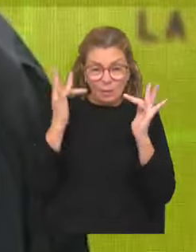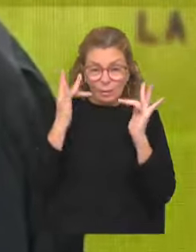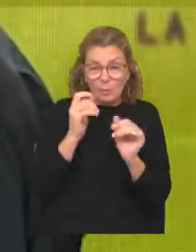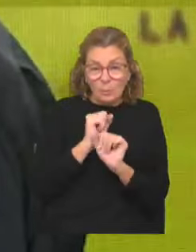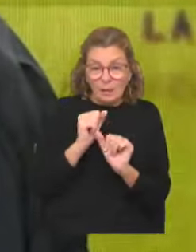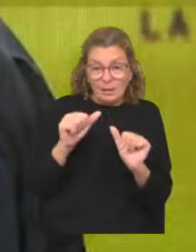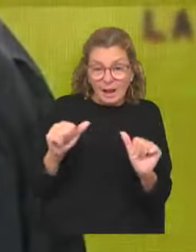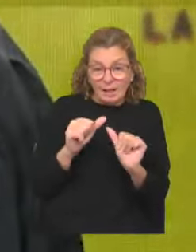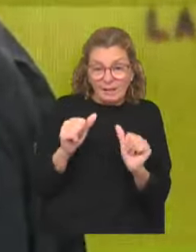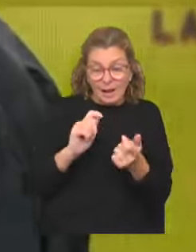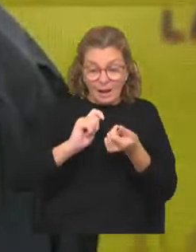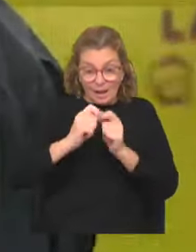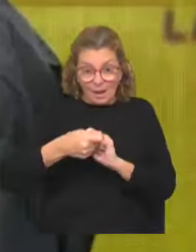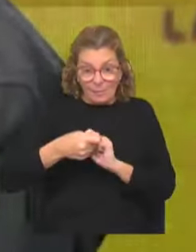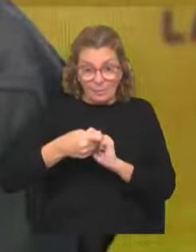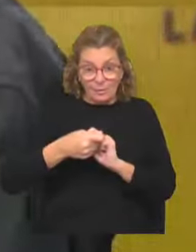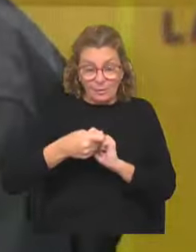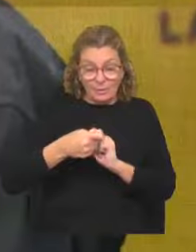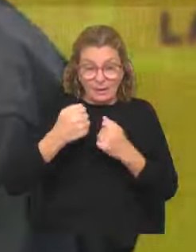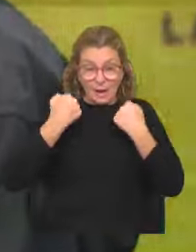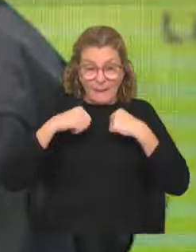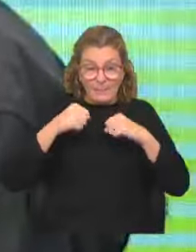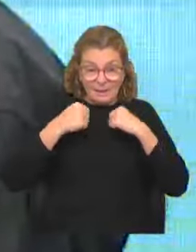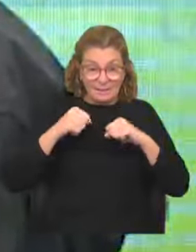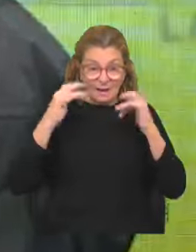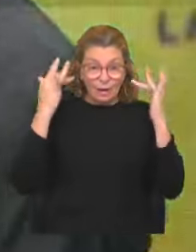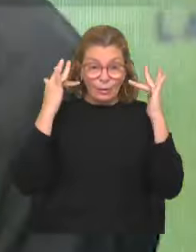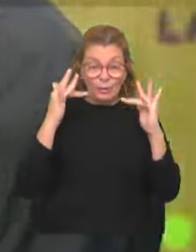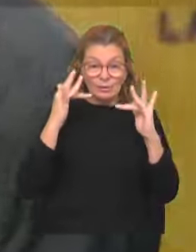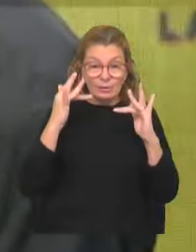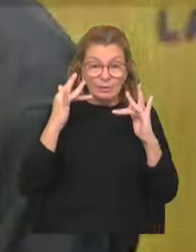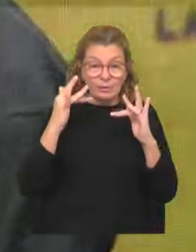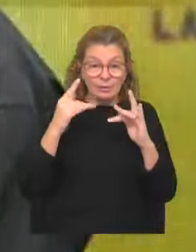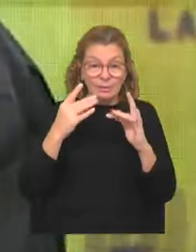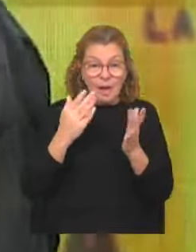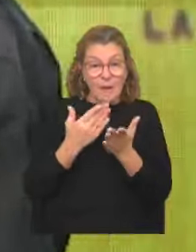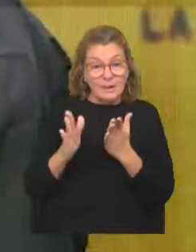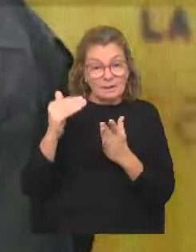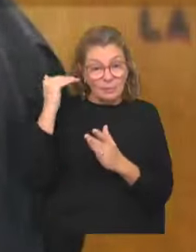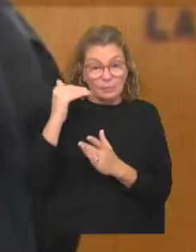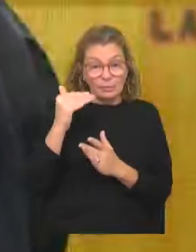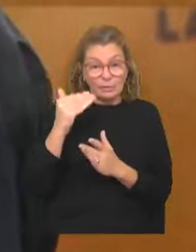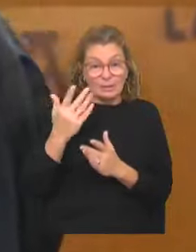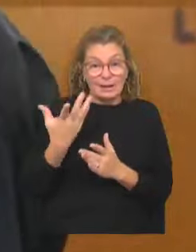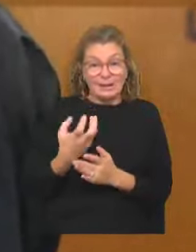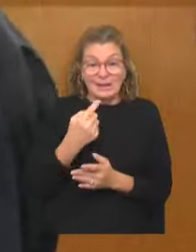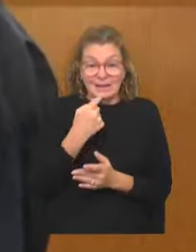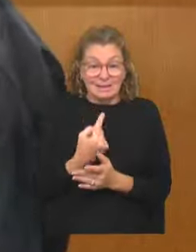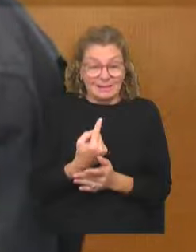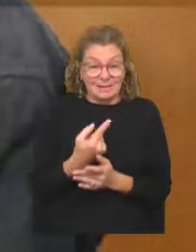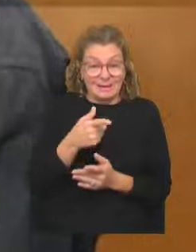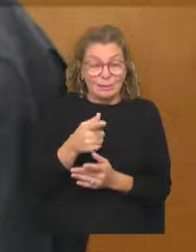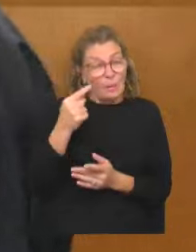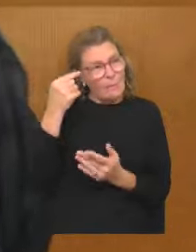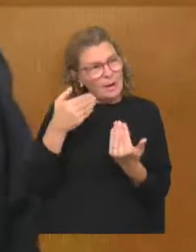producir transformaciones en las prácticas educativas a pesar de los docentes. Entonces, uno se pregunta